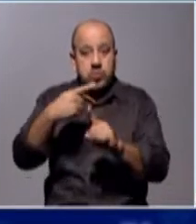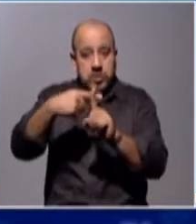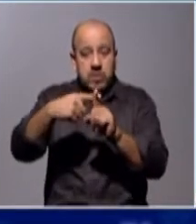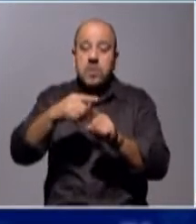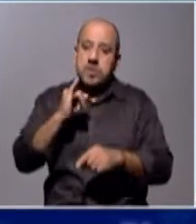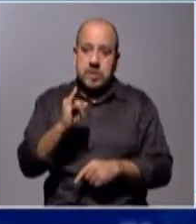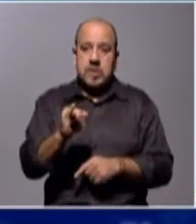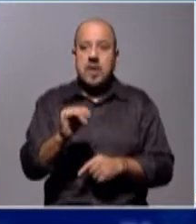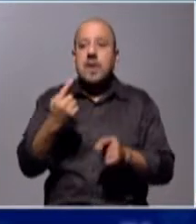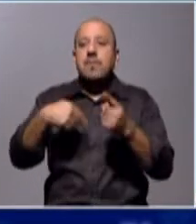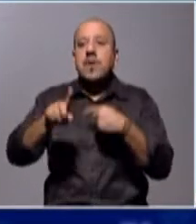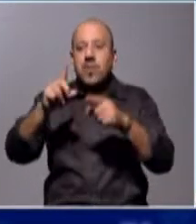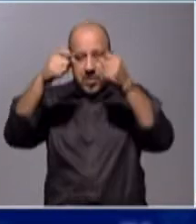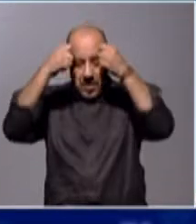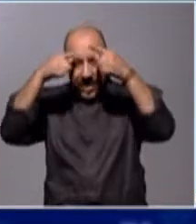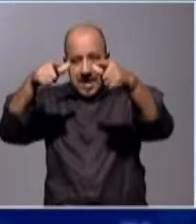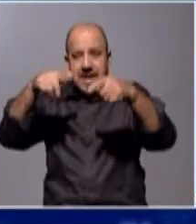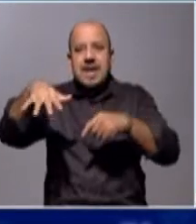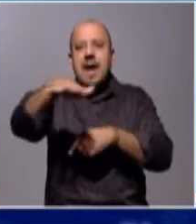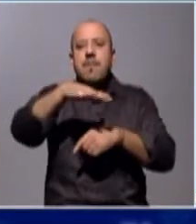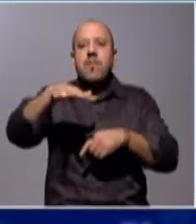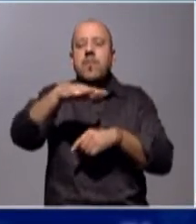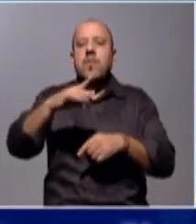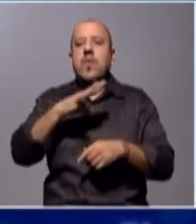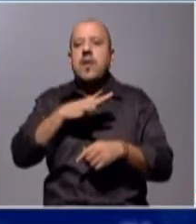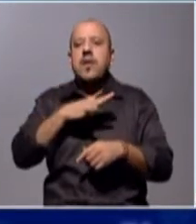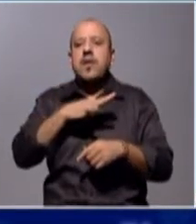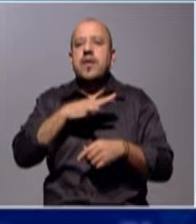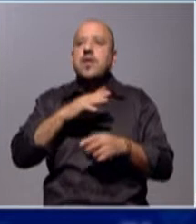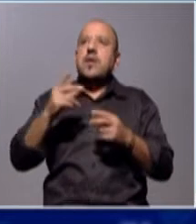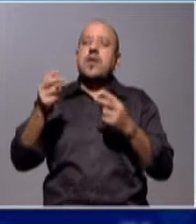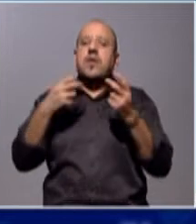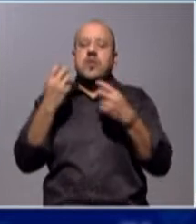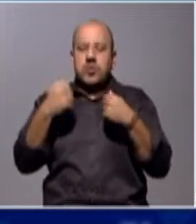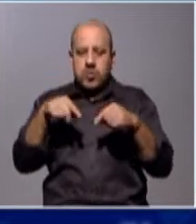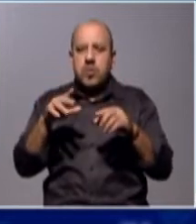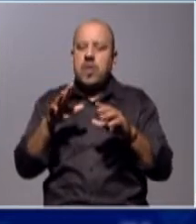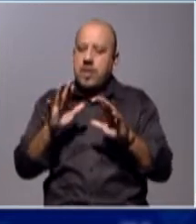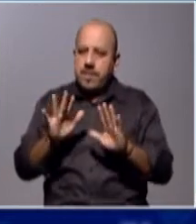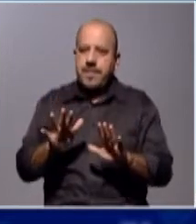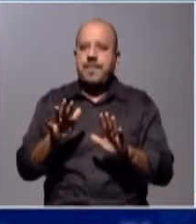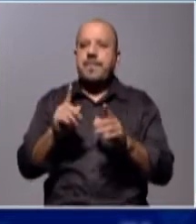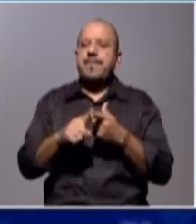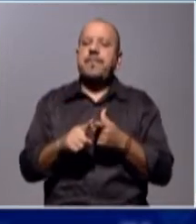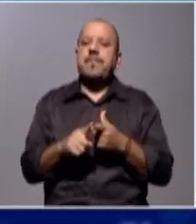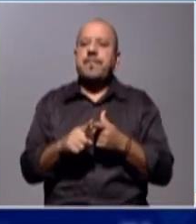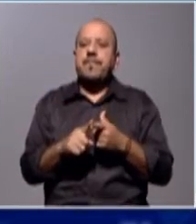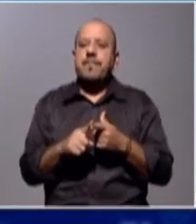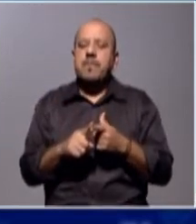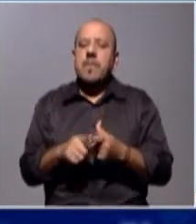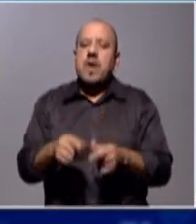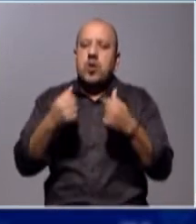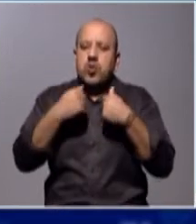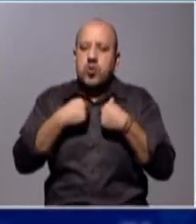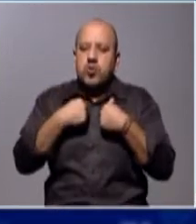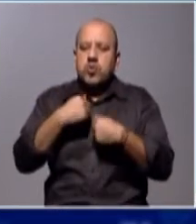pero las zonas rurales ofrecen un oxígeno, y bueno, después si me da el tiempo de reflexionar en algo, quiero decirle algo, pero nosotros